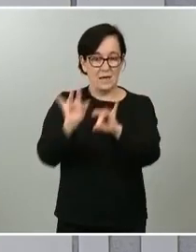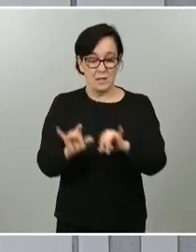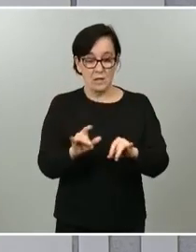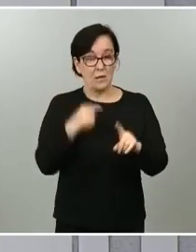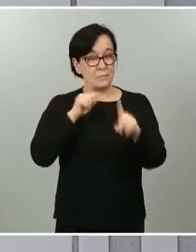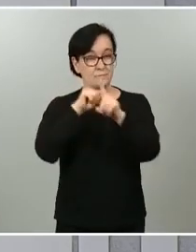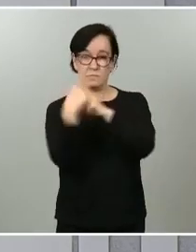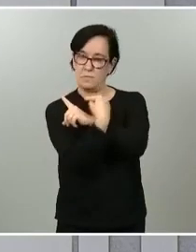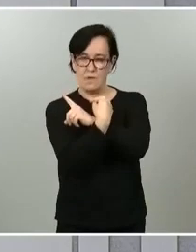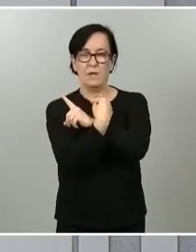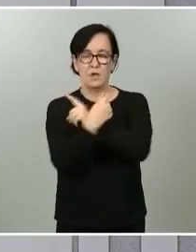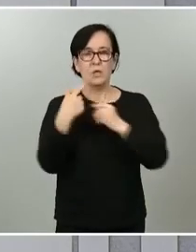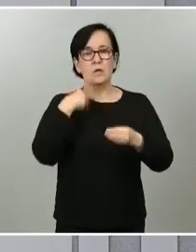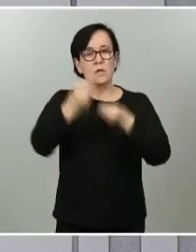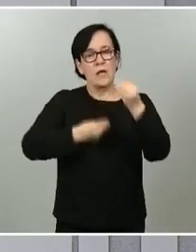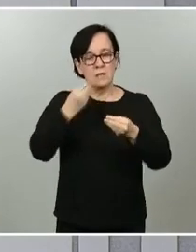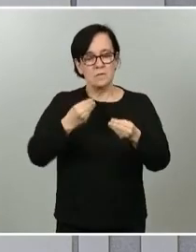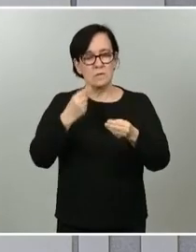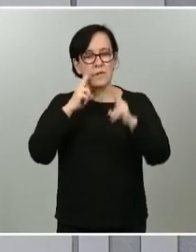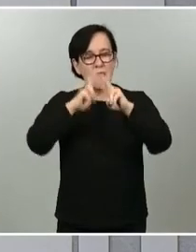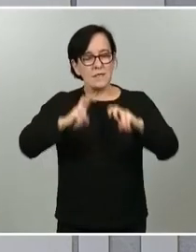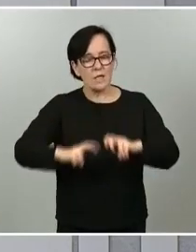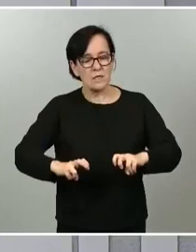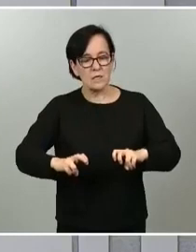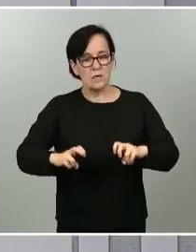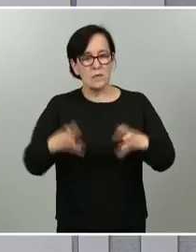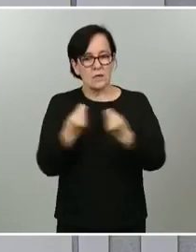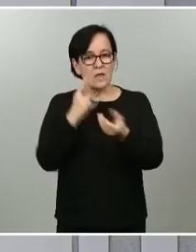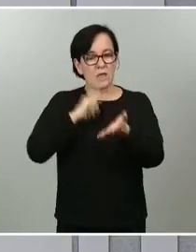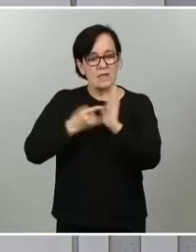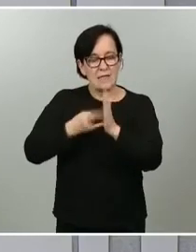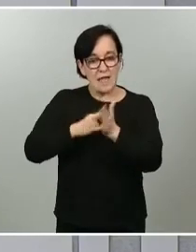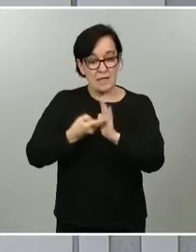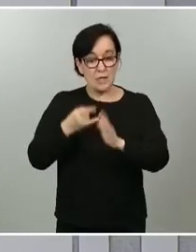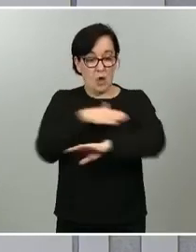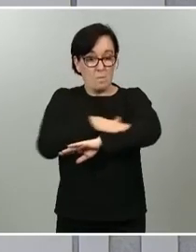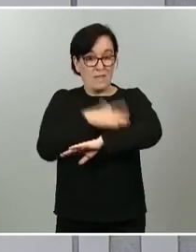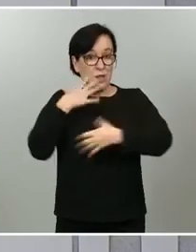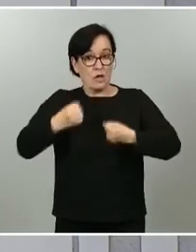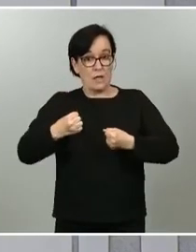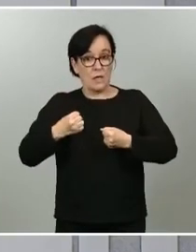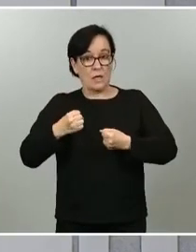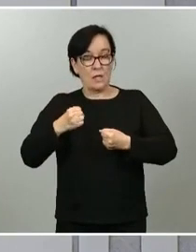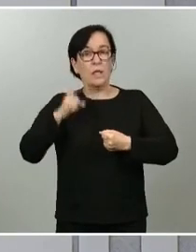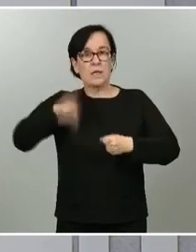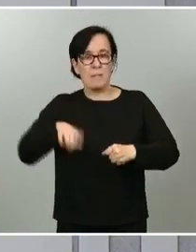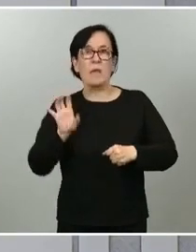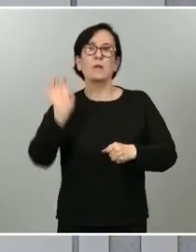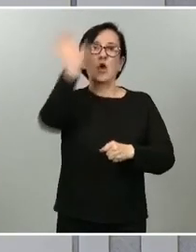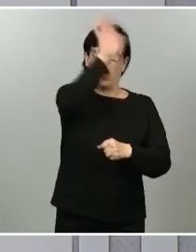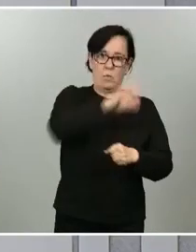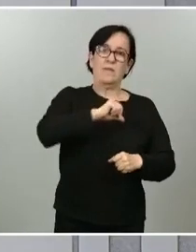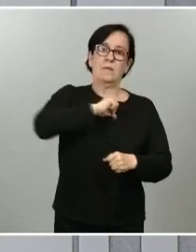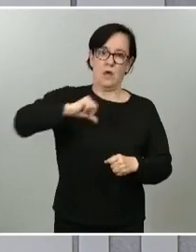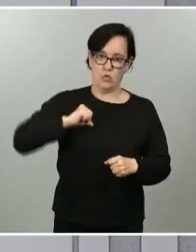parámetros que han guiado el análisis conjunto de los técnicos del Ministerio de Sanidad y de las comunidades autónomas. Y, en